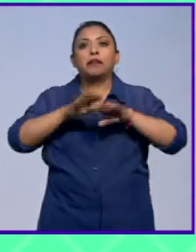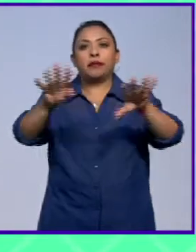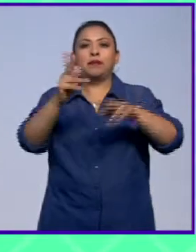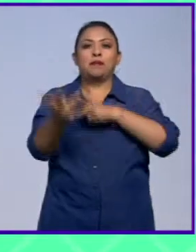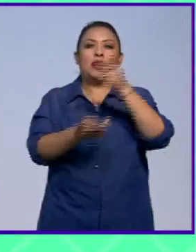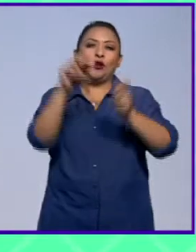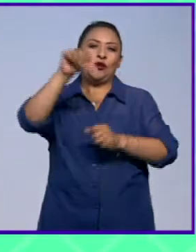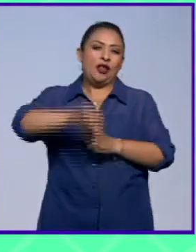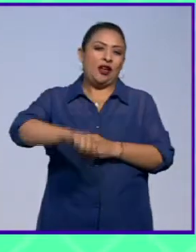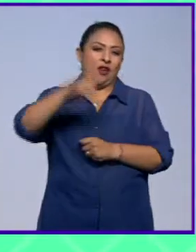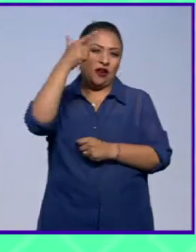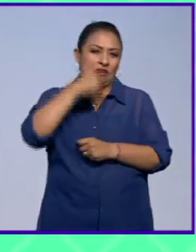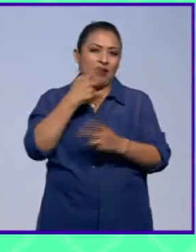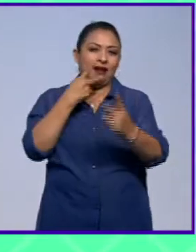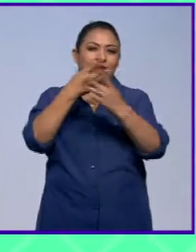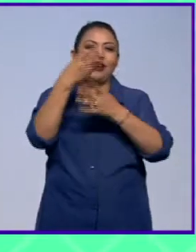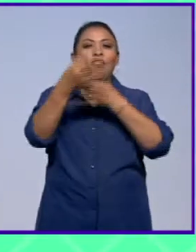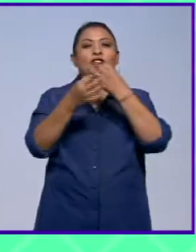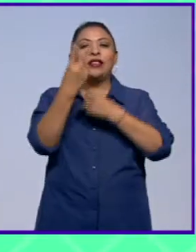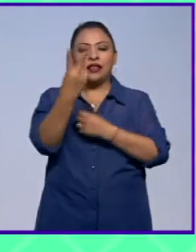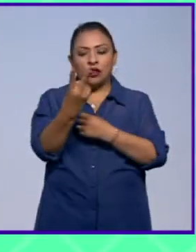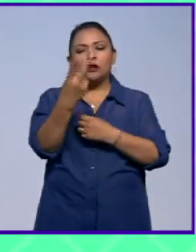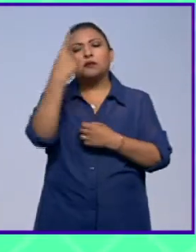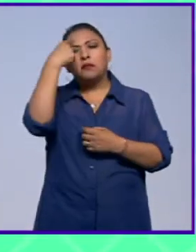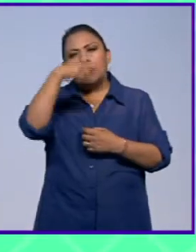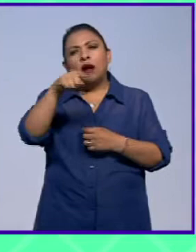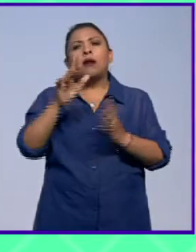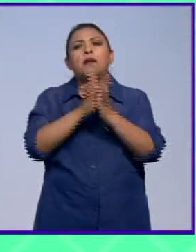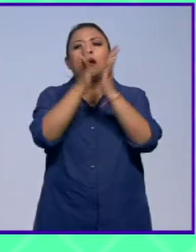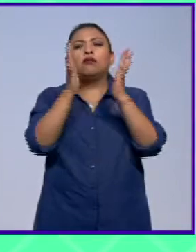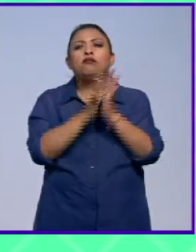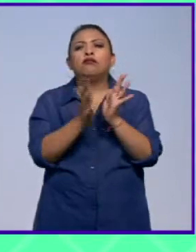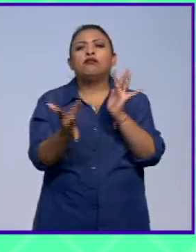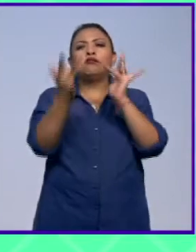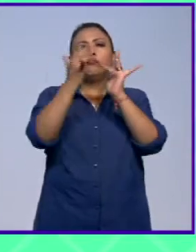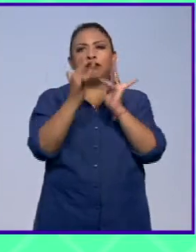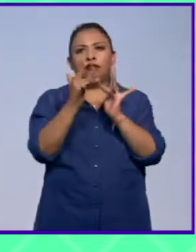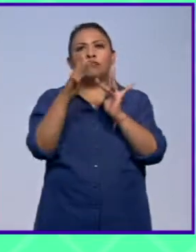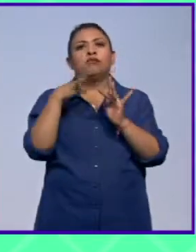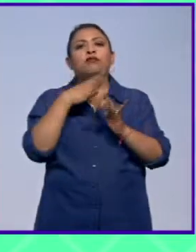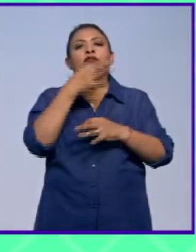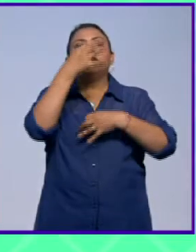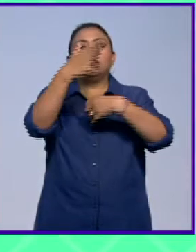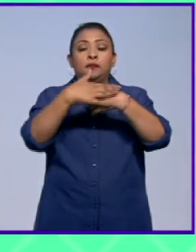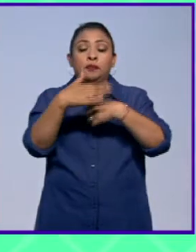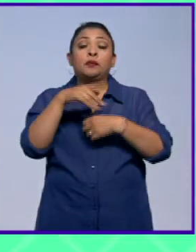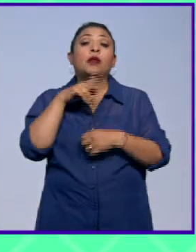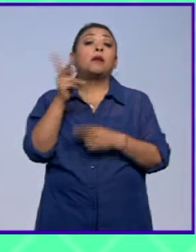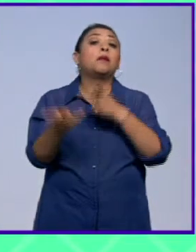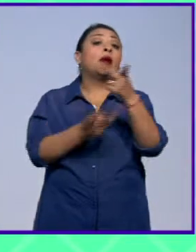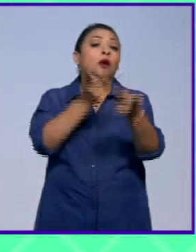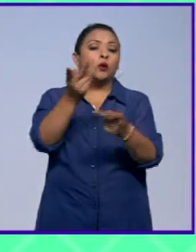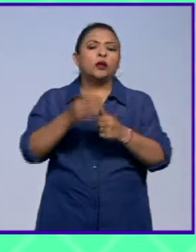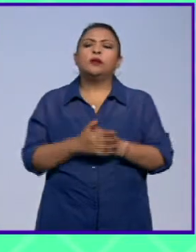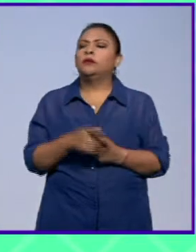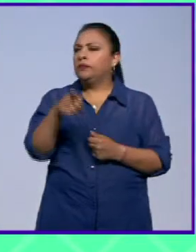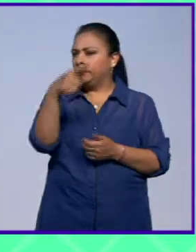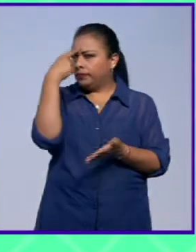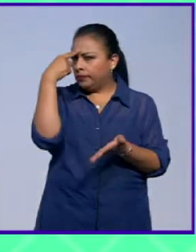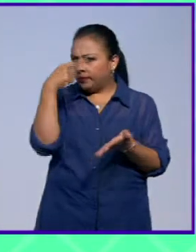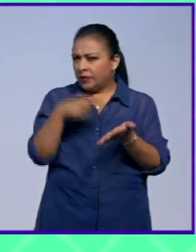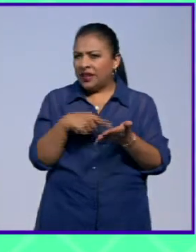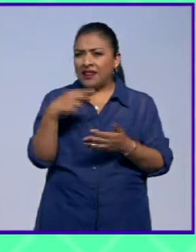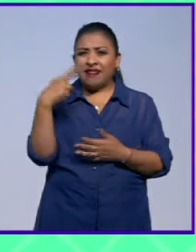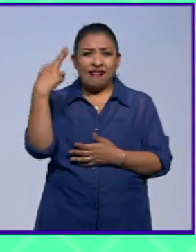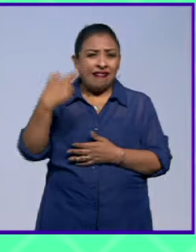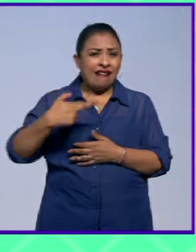la pregunta de esta noche con el hashtag Noticias 22 para que participen con nosotros y se manifiesten. La pregunta es... ¿Crees que